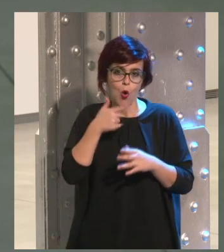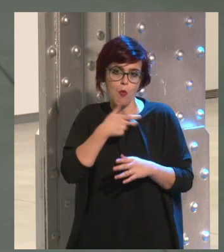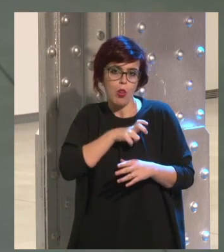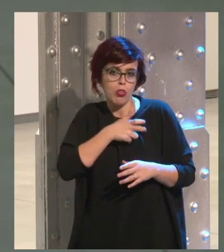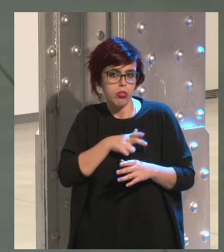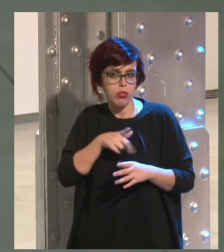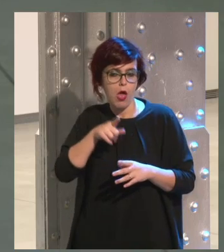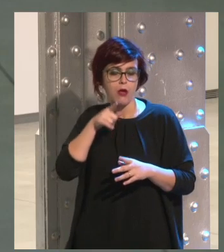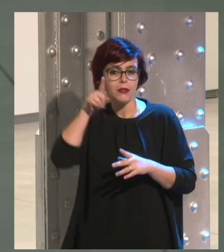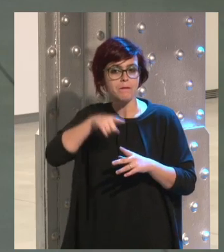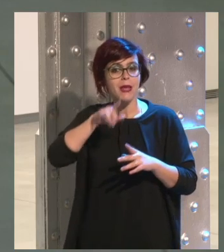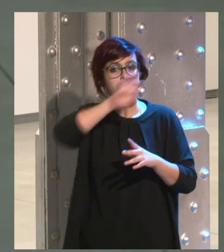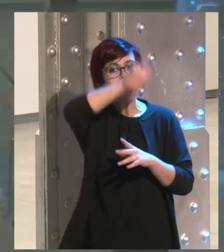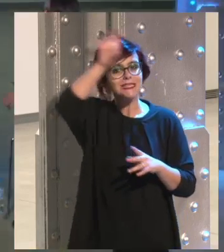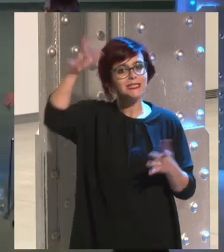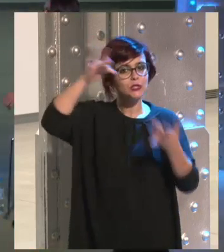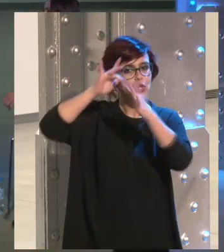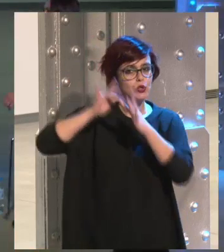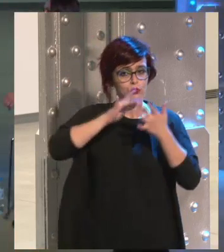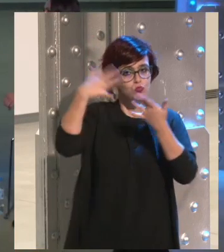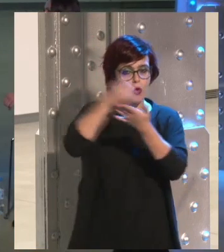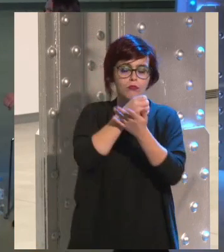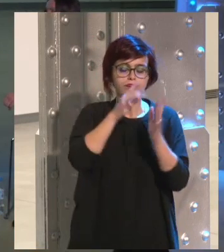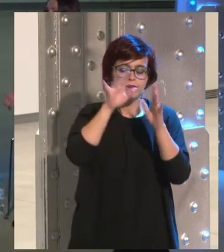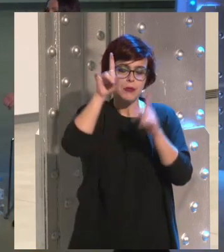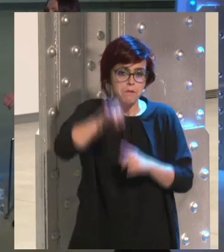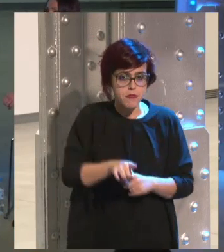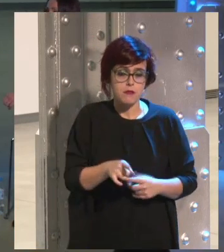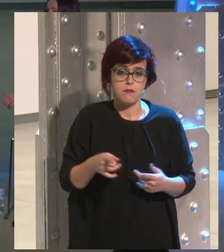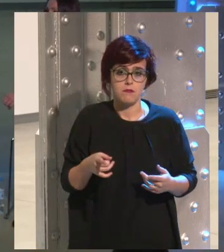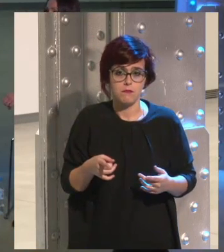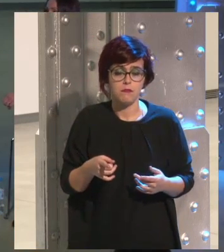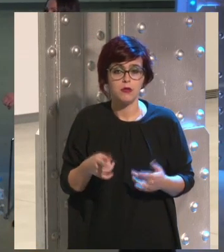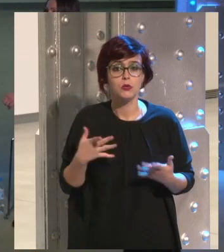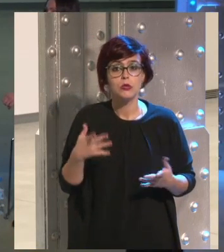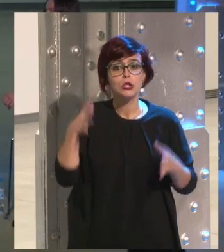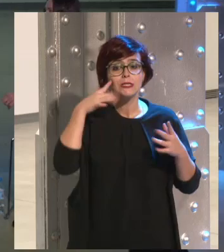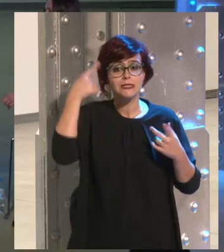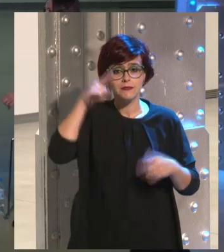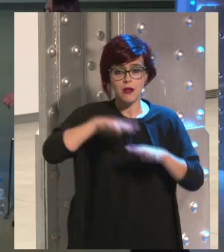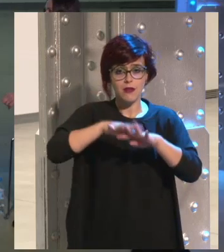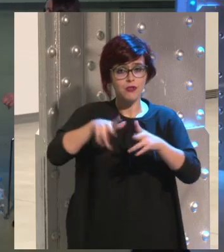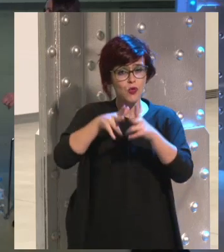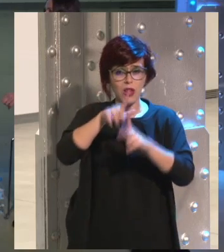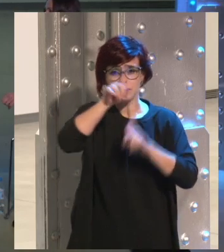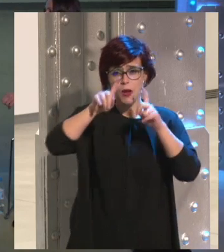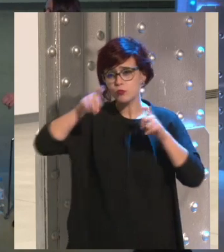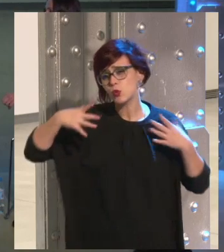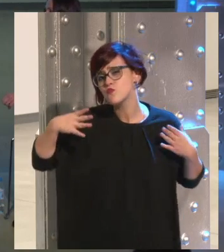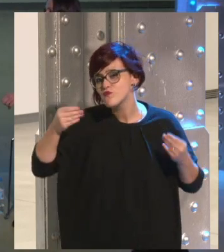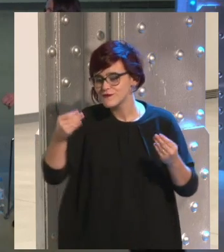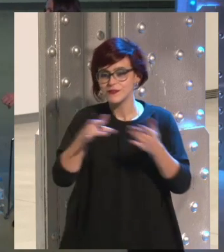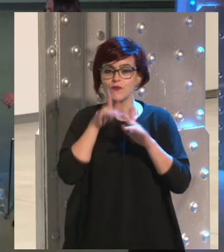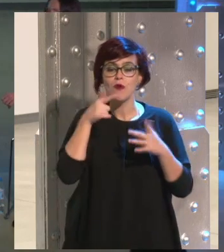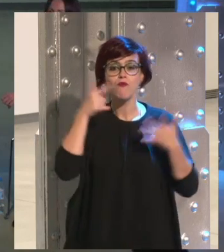los países. Bueno, yo creo que ha quedado bastante claro y sé que hay muchas preguntas en las redes sociales así que le vamos a